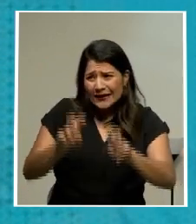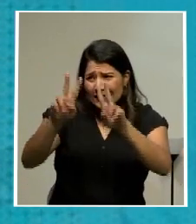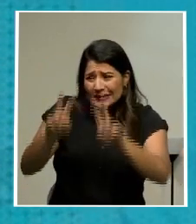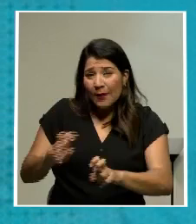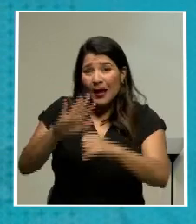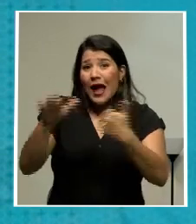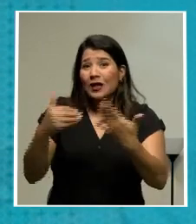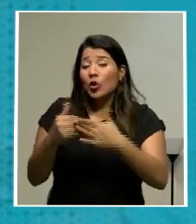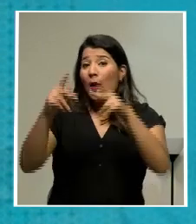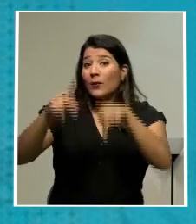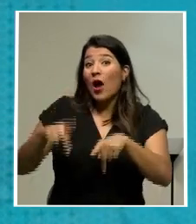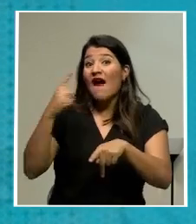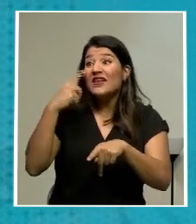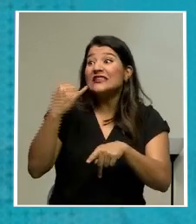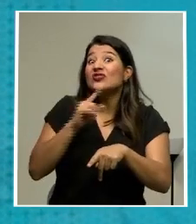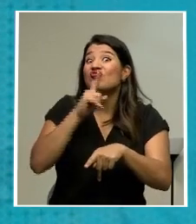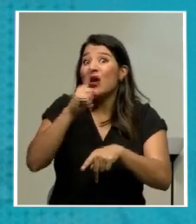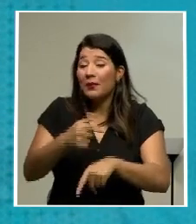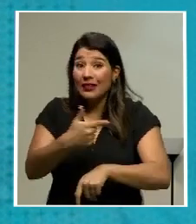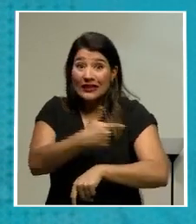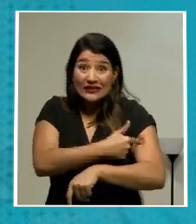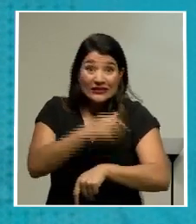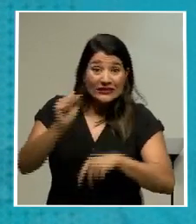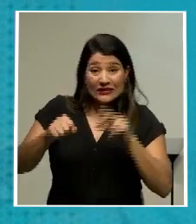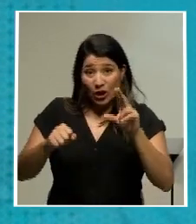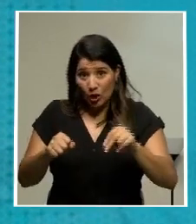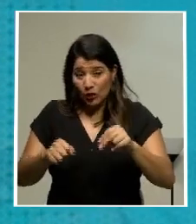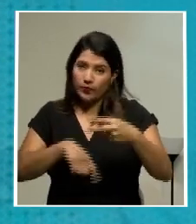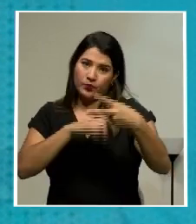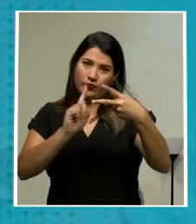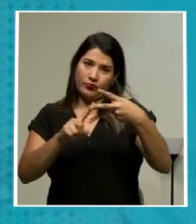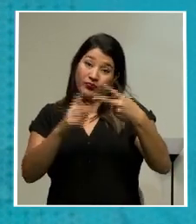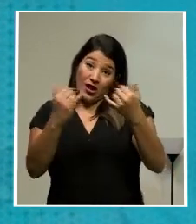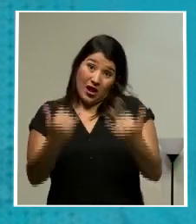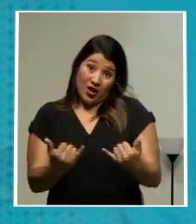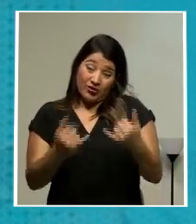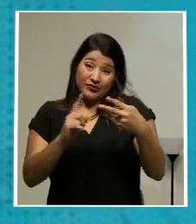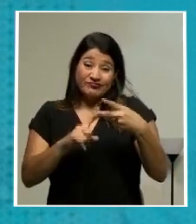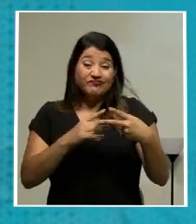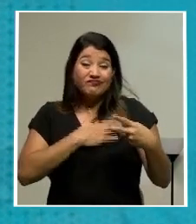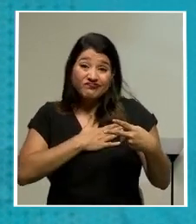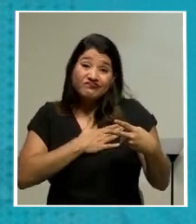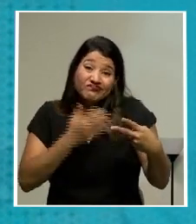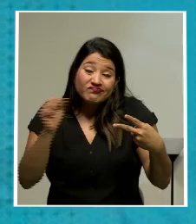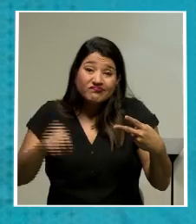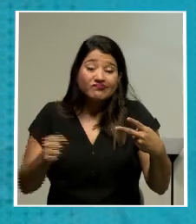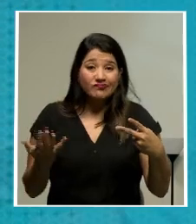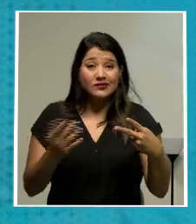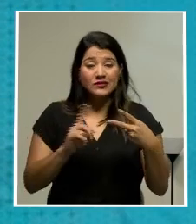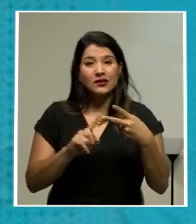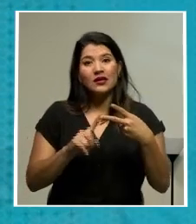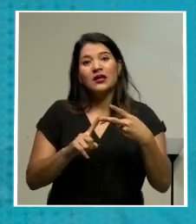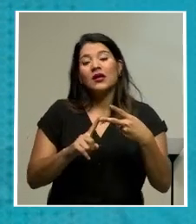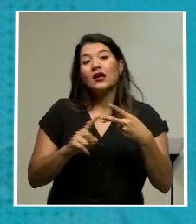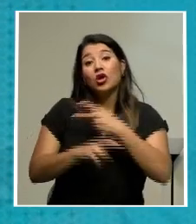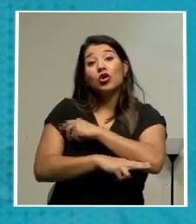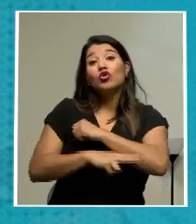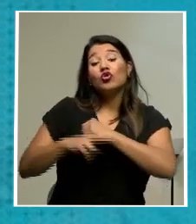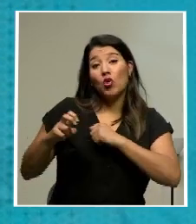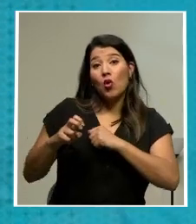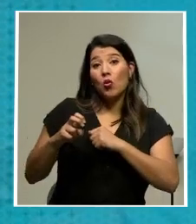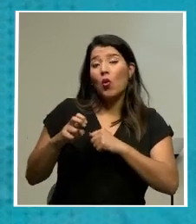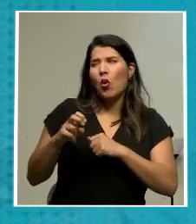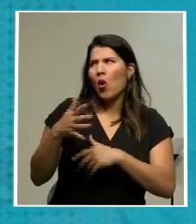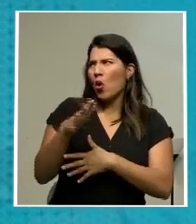para ver quién tenía inmunidad y quién no. Y en este caso lamentable, pues sí, estamos hablando de una sustracción de